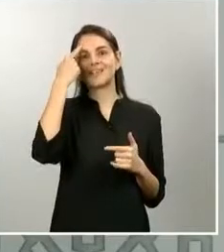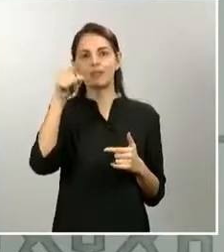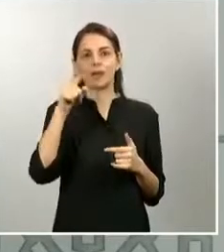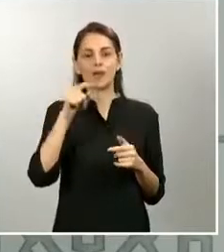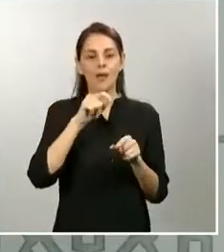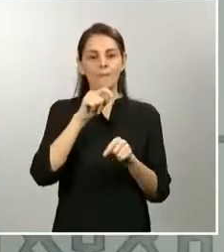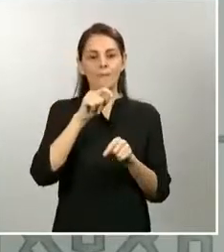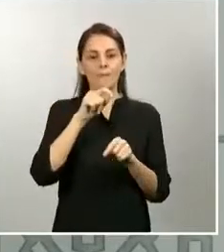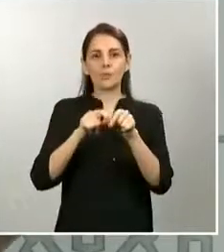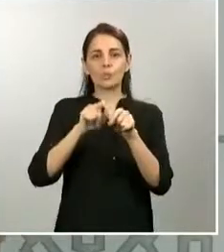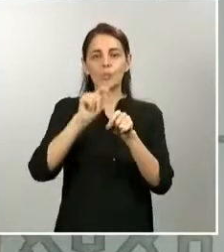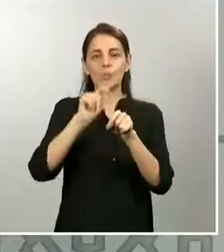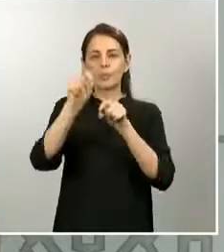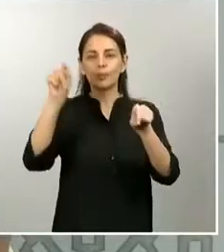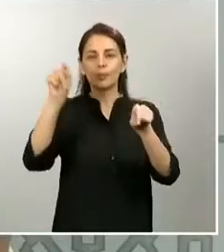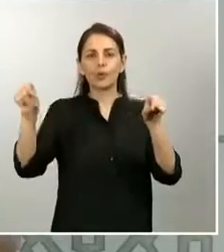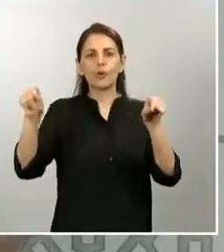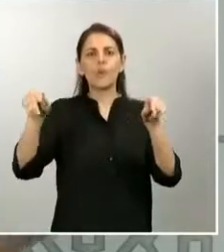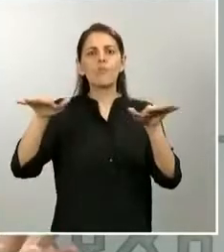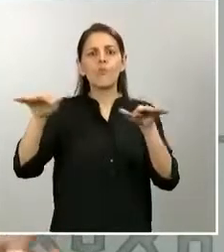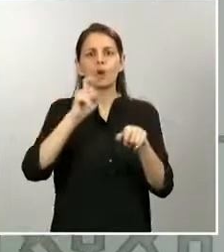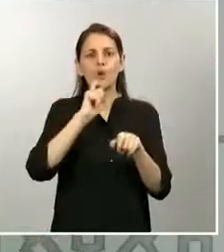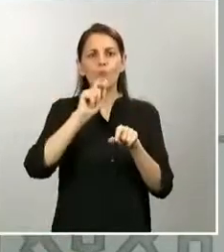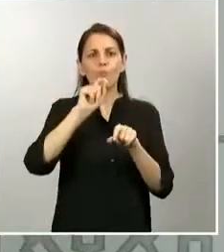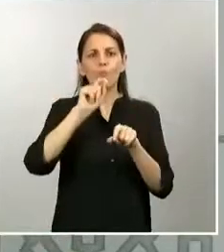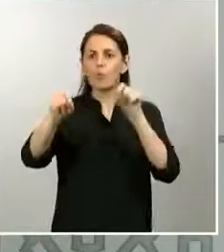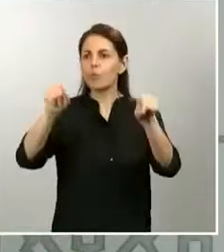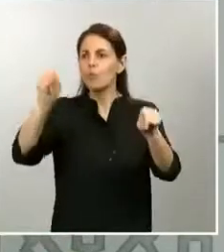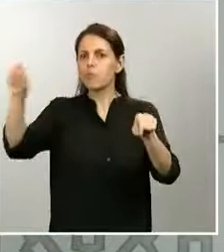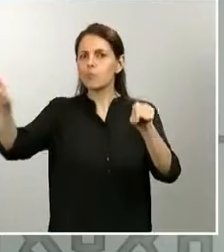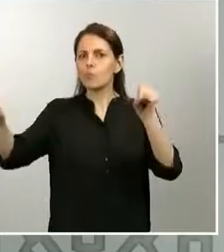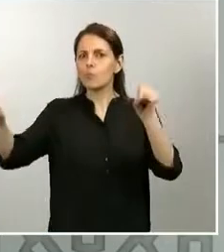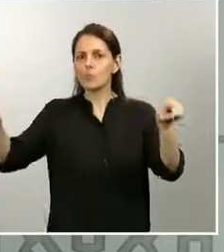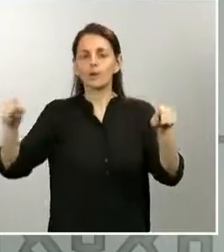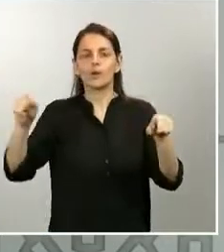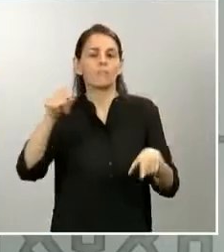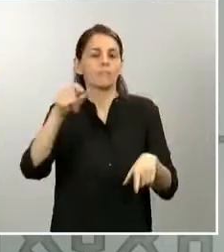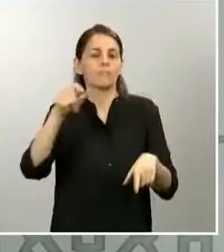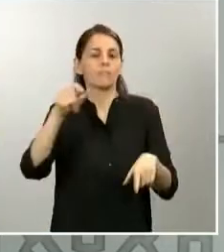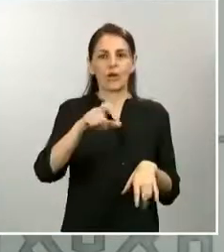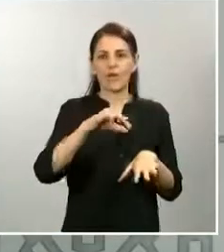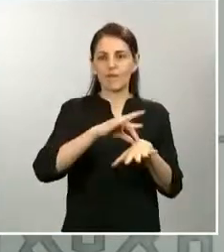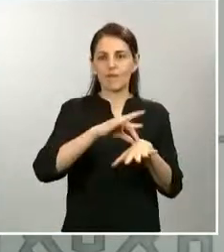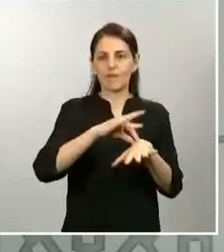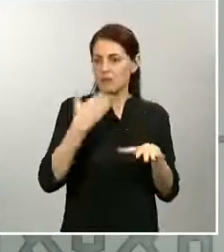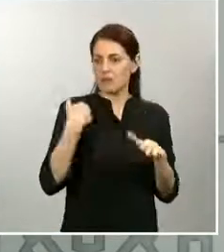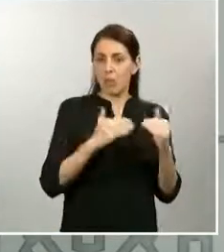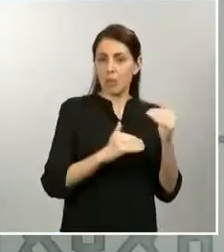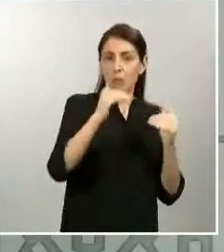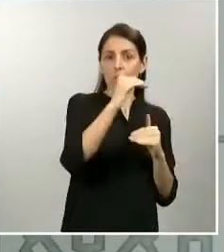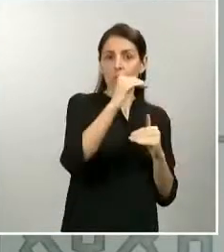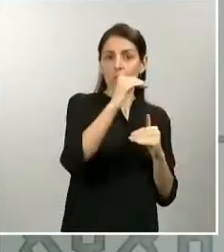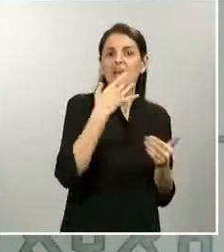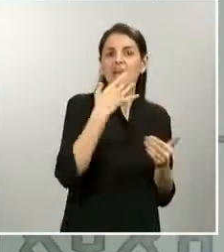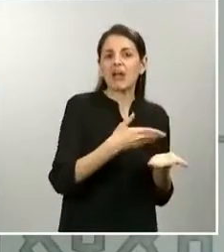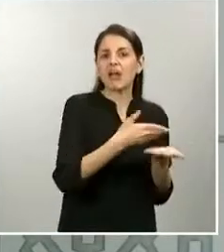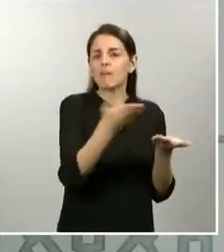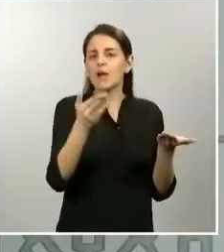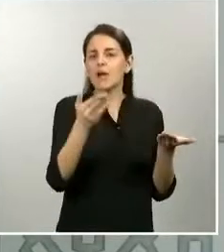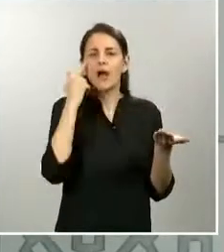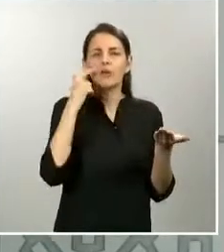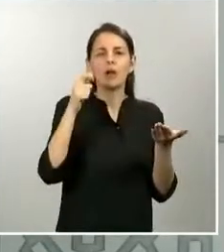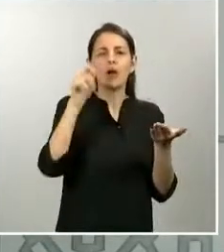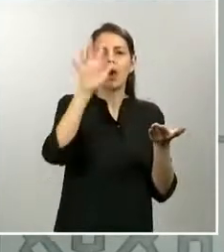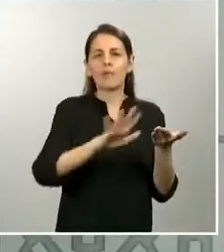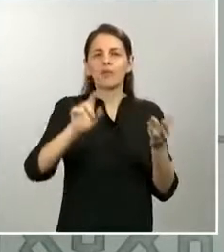pacientes han pasado ya la enfermedad, cómo ha circulado entre la población. Y para ello,